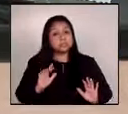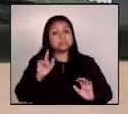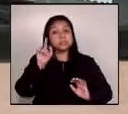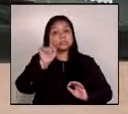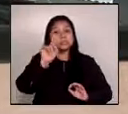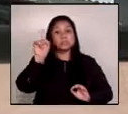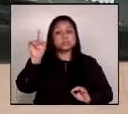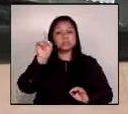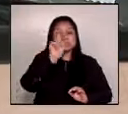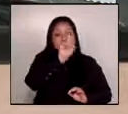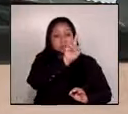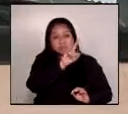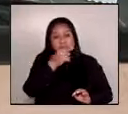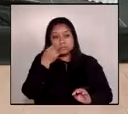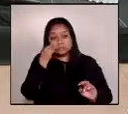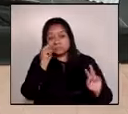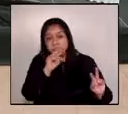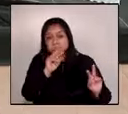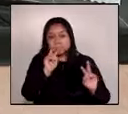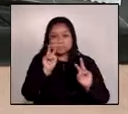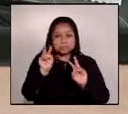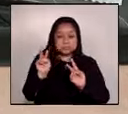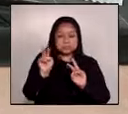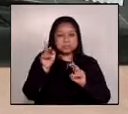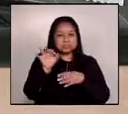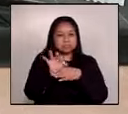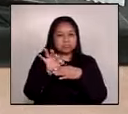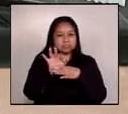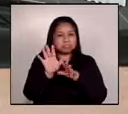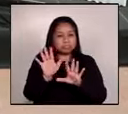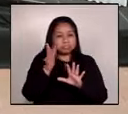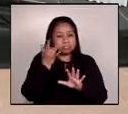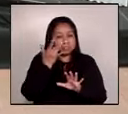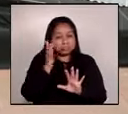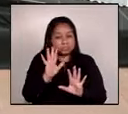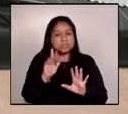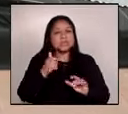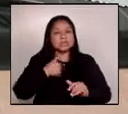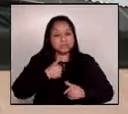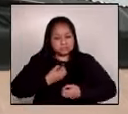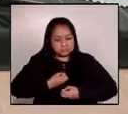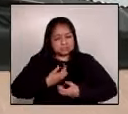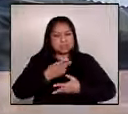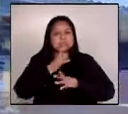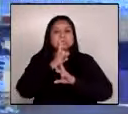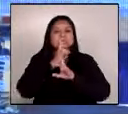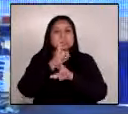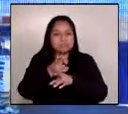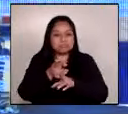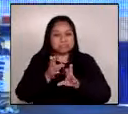estas instituciones en el marco de sus funciones pues yo podré brindarle una respuesta